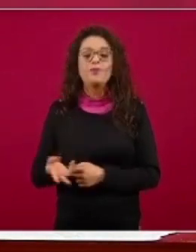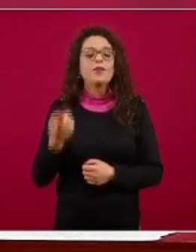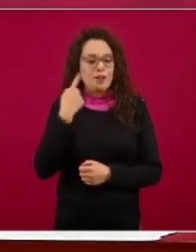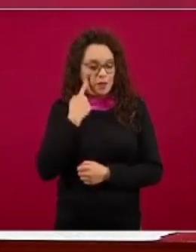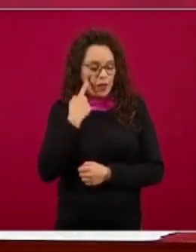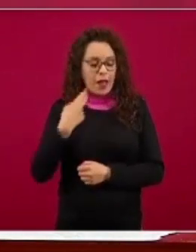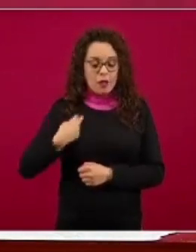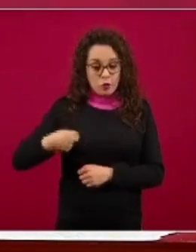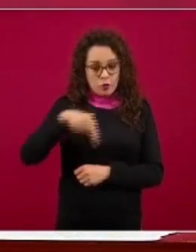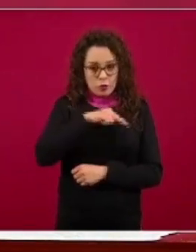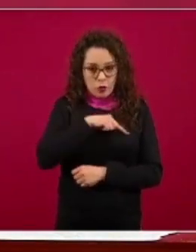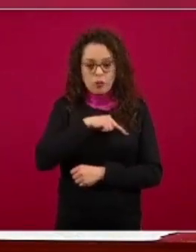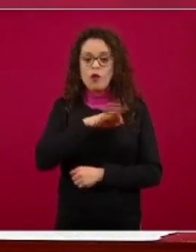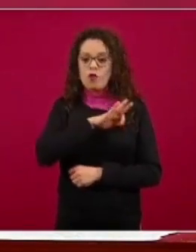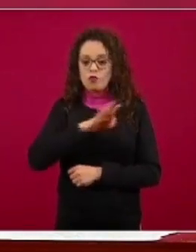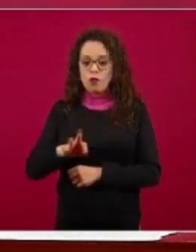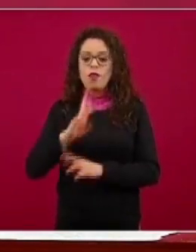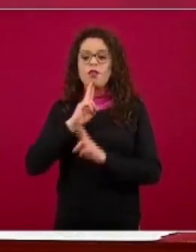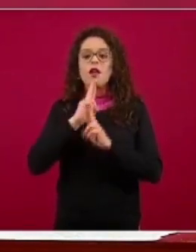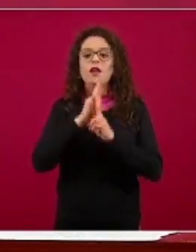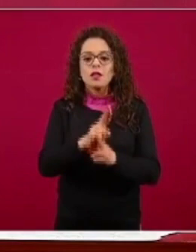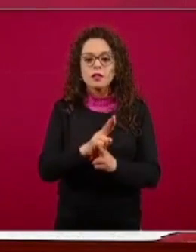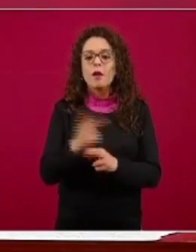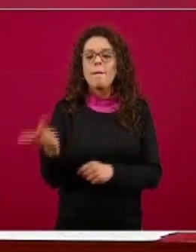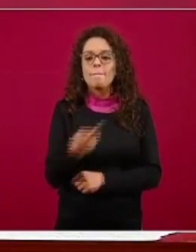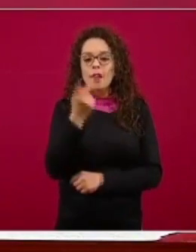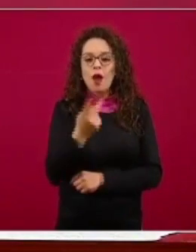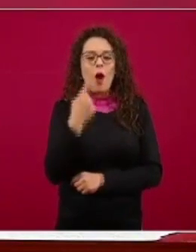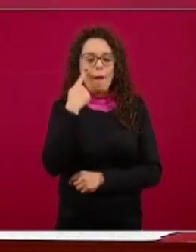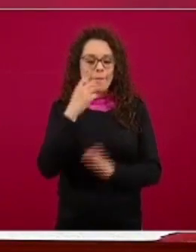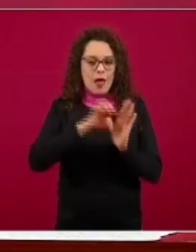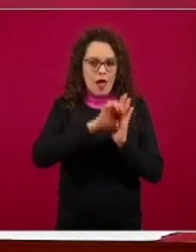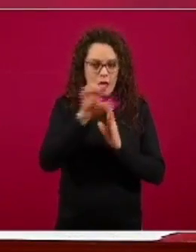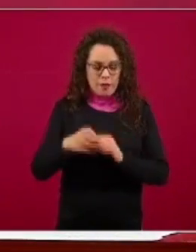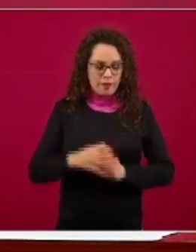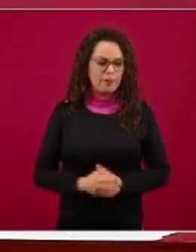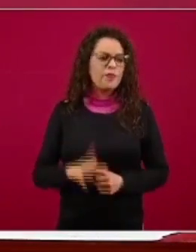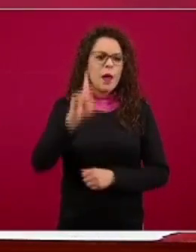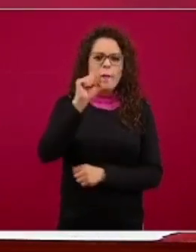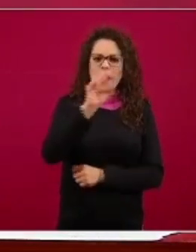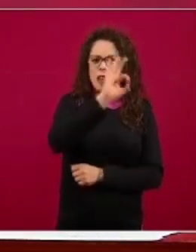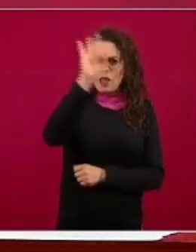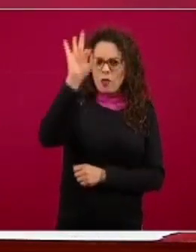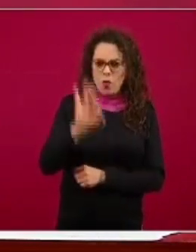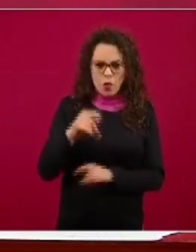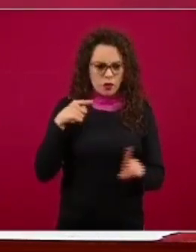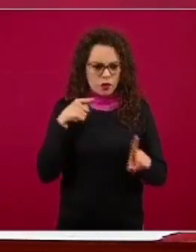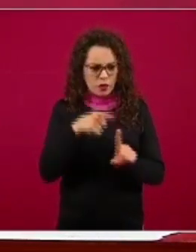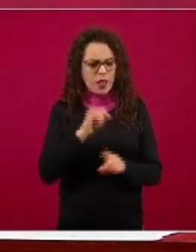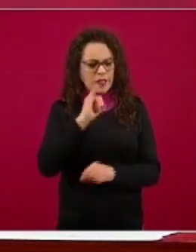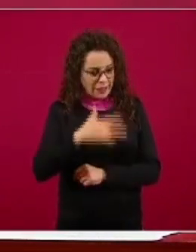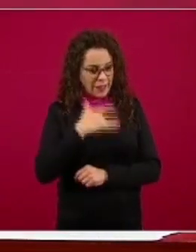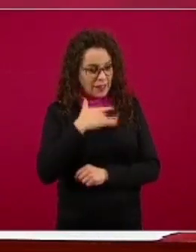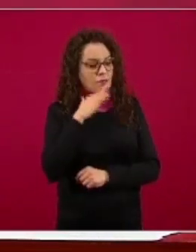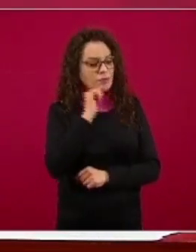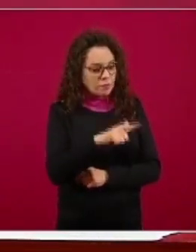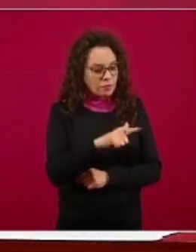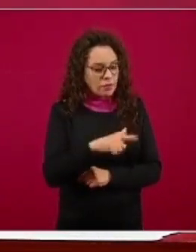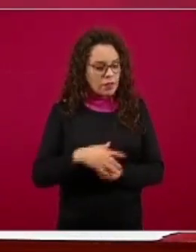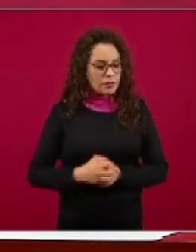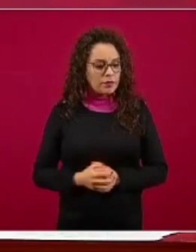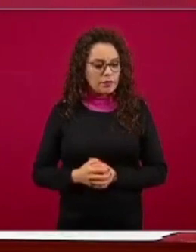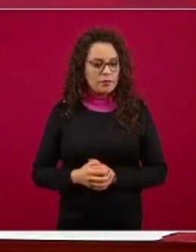podríamos responder a la siguiente pregunta a ver de ese 20% con síntomas qué porcentaje